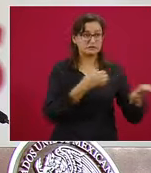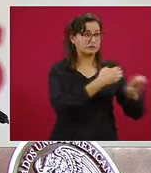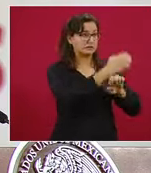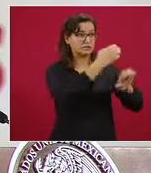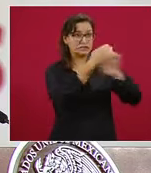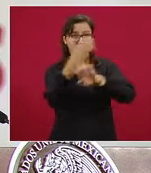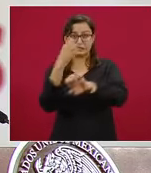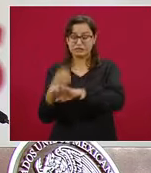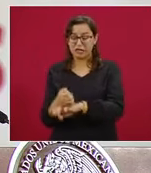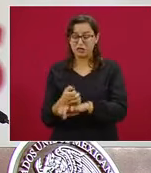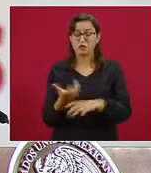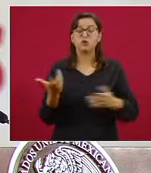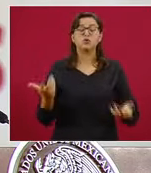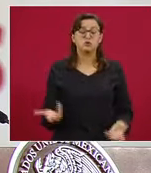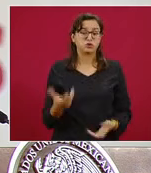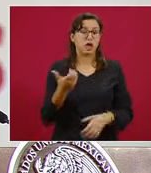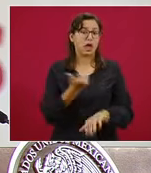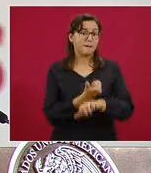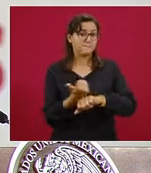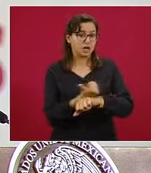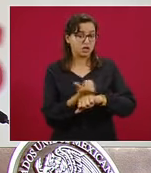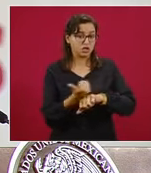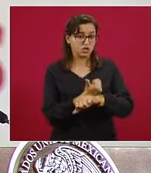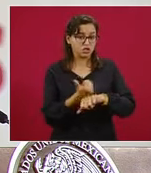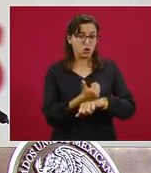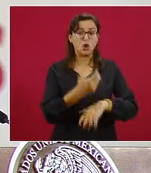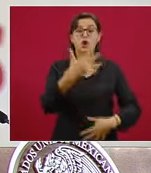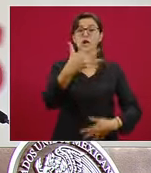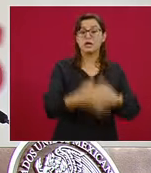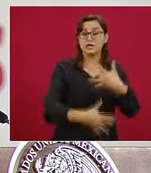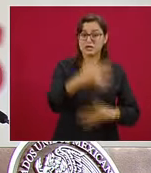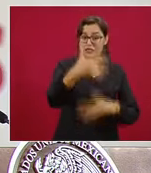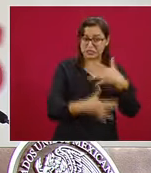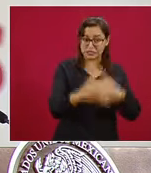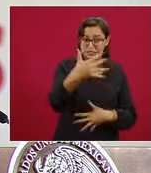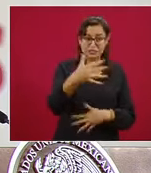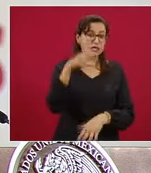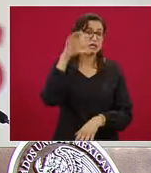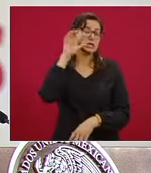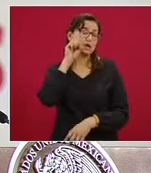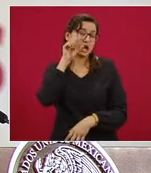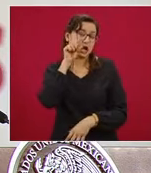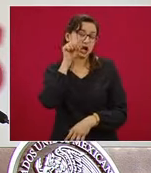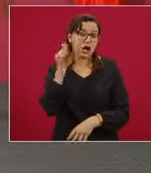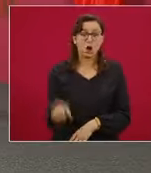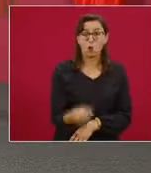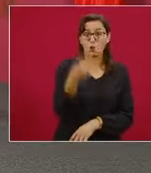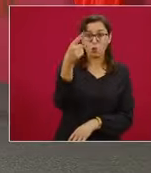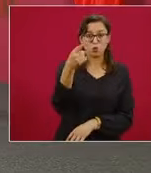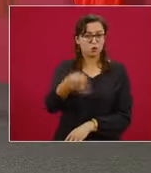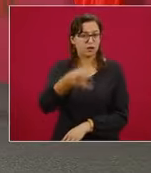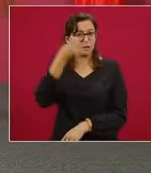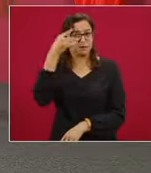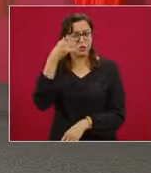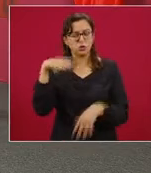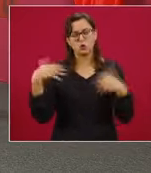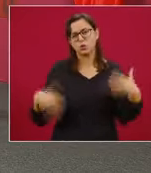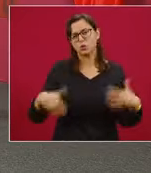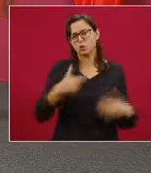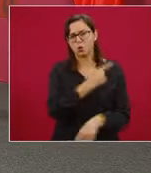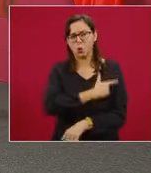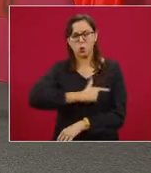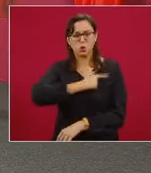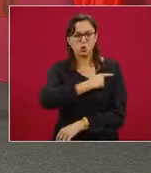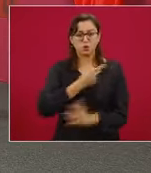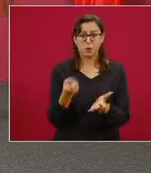15 en el color naranja y Campeche se celebra ello en color verde. Nos va a